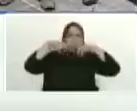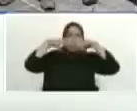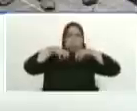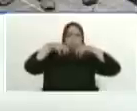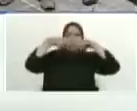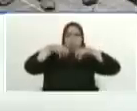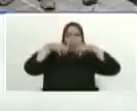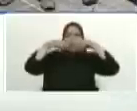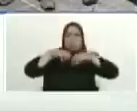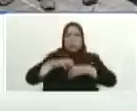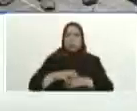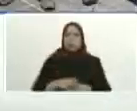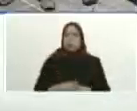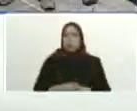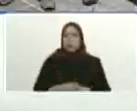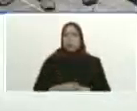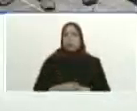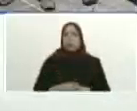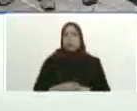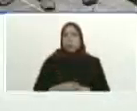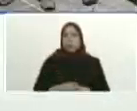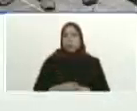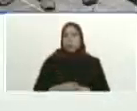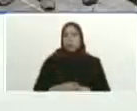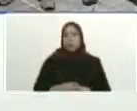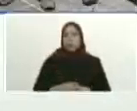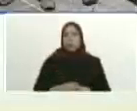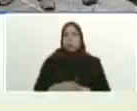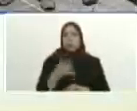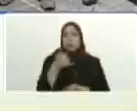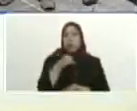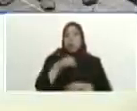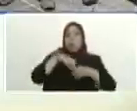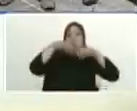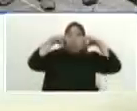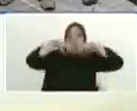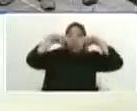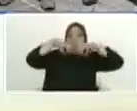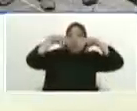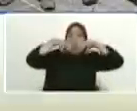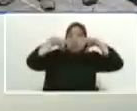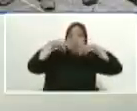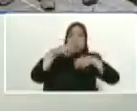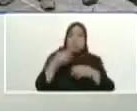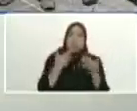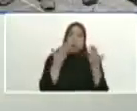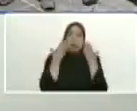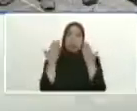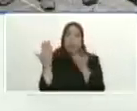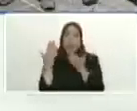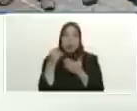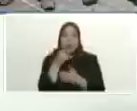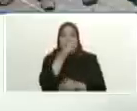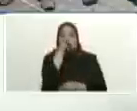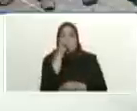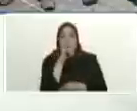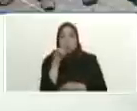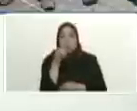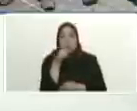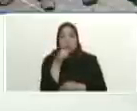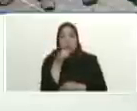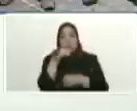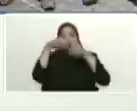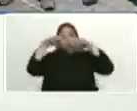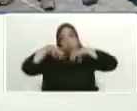ha estado en el centro ahí le cae la lluvia por Colombia le cae la lluvia que baja del Zulia le cae la lluvia